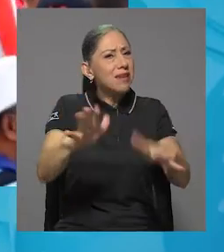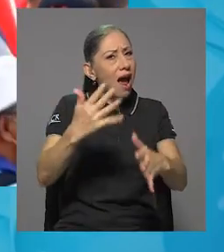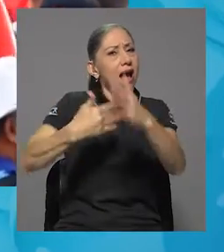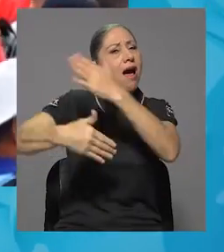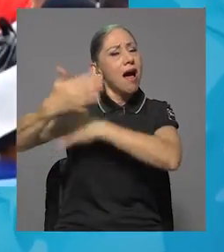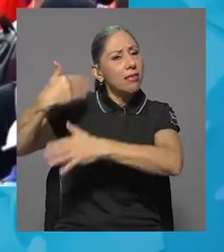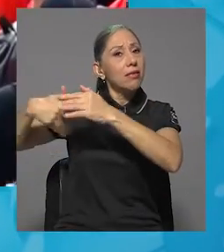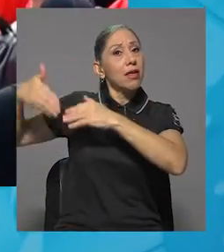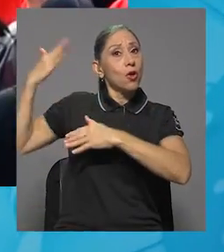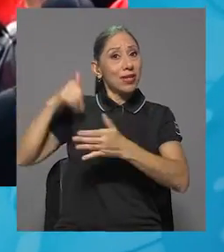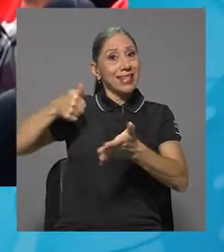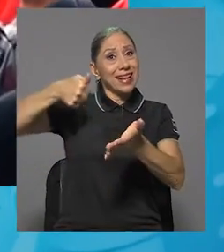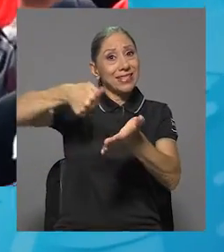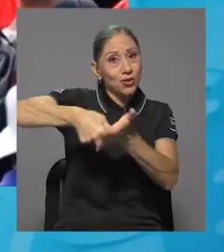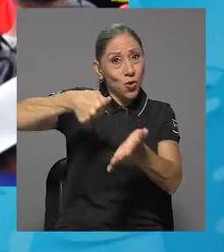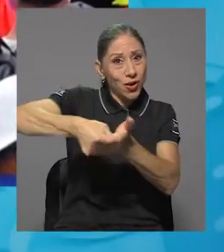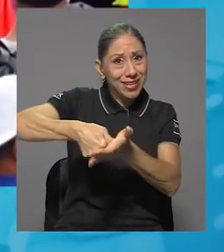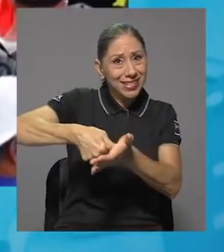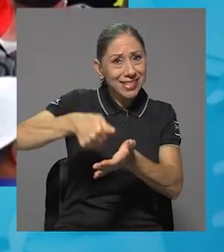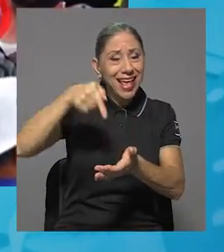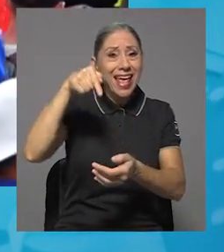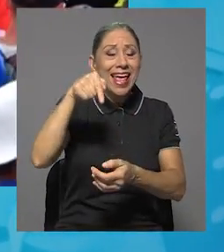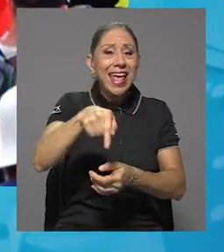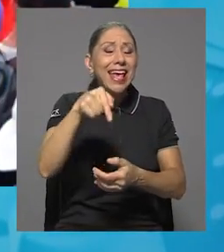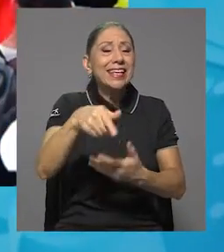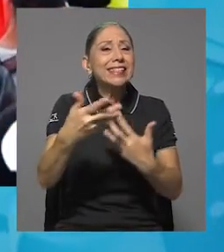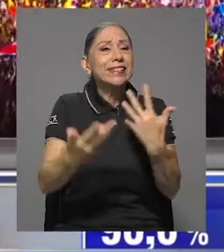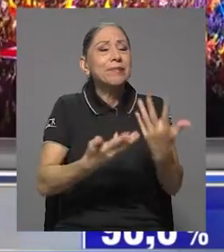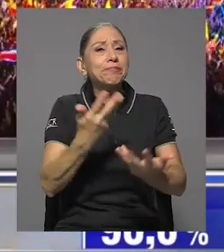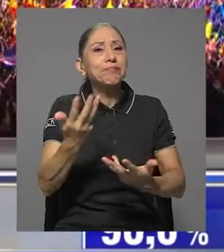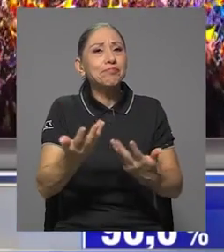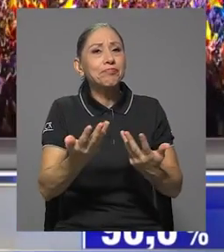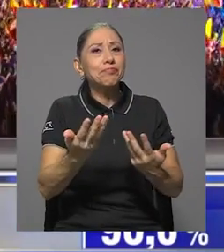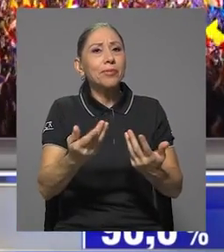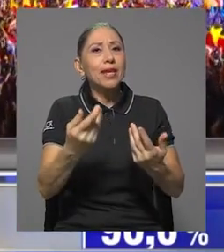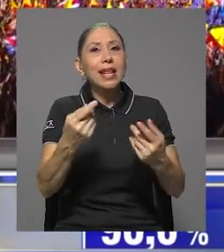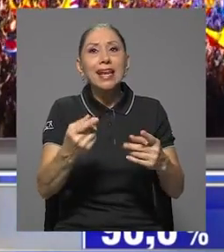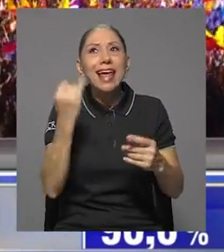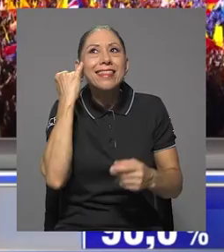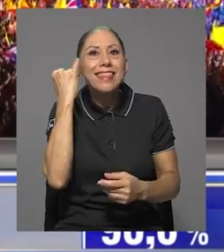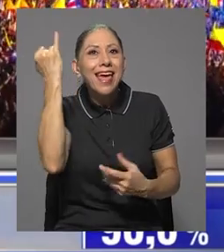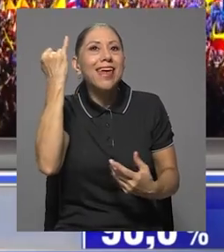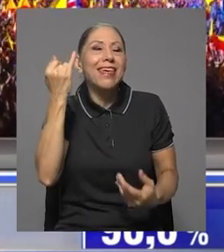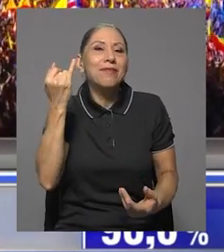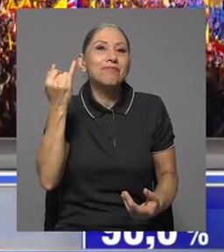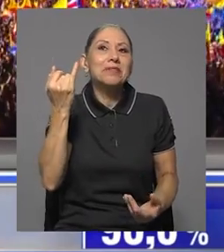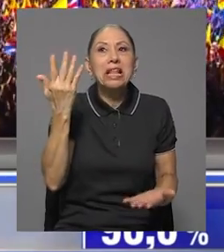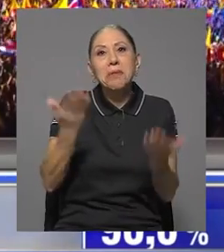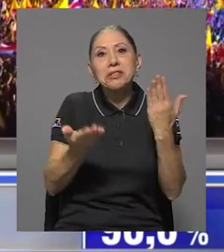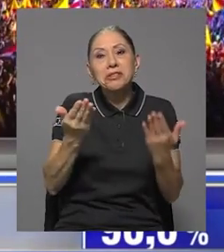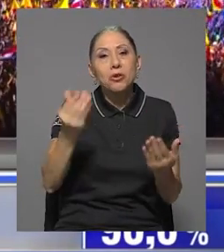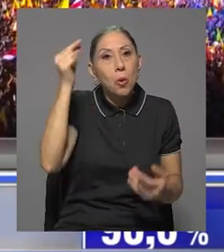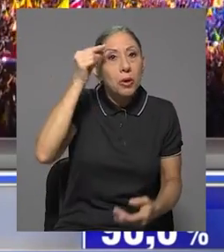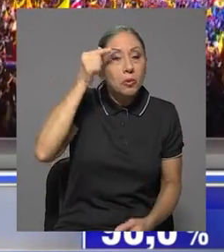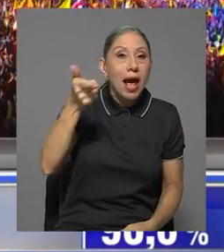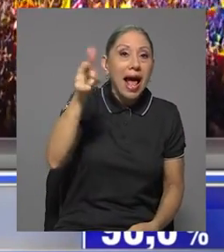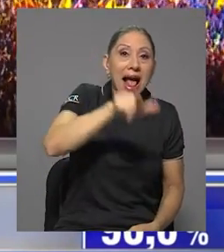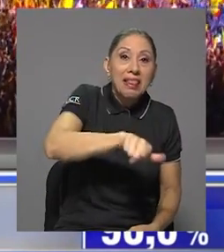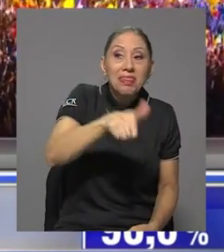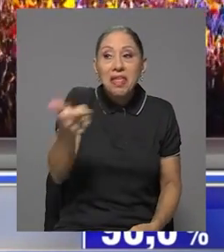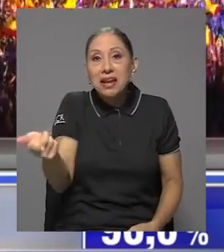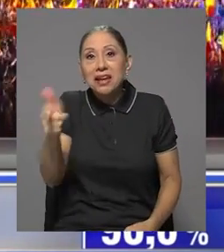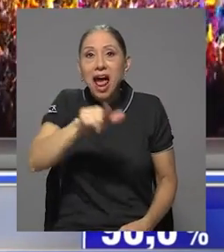las elecciones anteriores, la, esta palabra y la idea de la alternancia, de que venga algo nuevo, es algo que